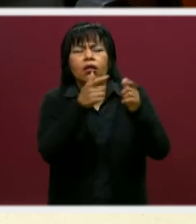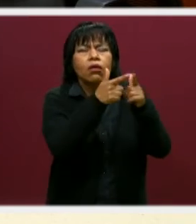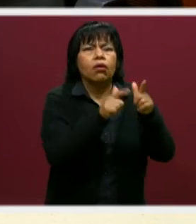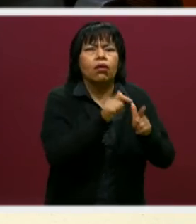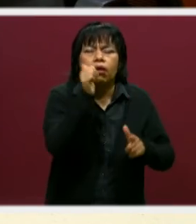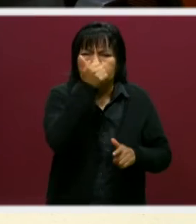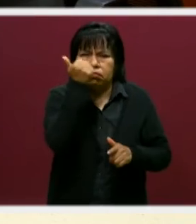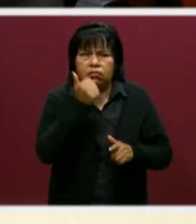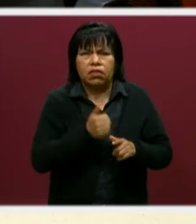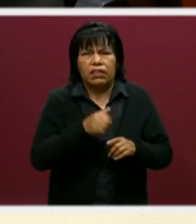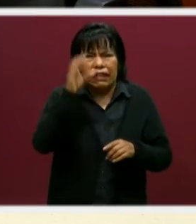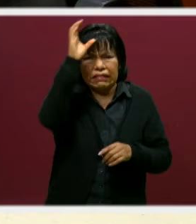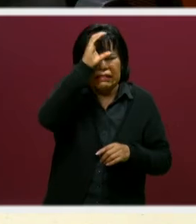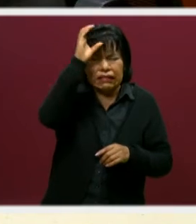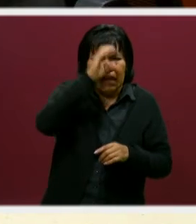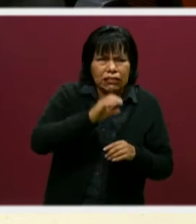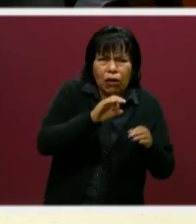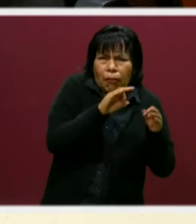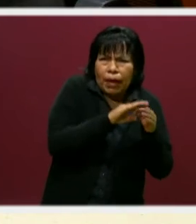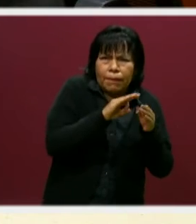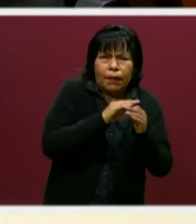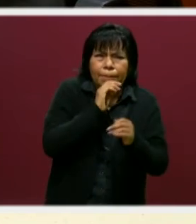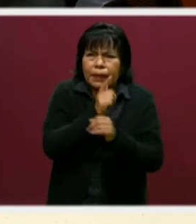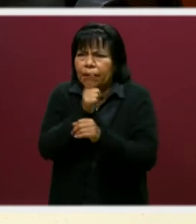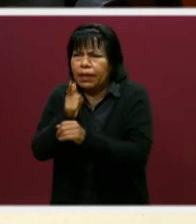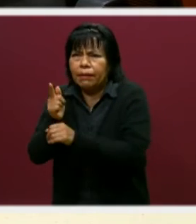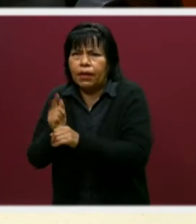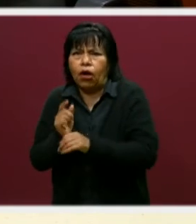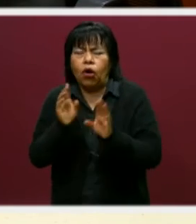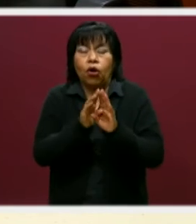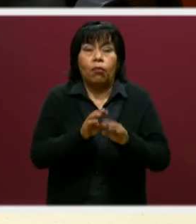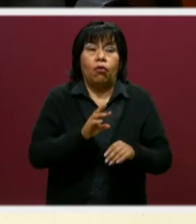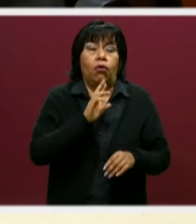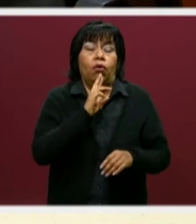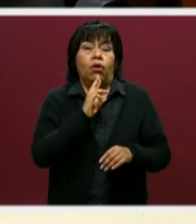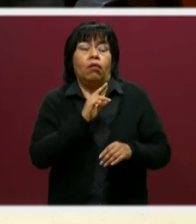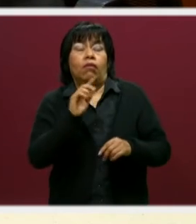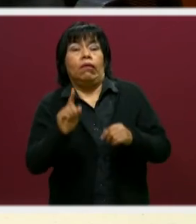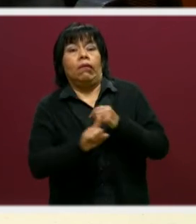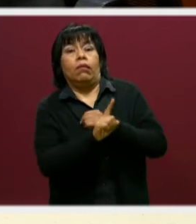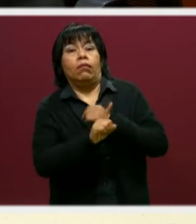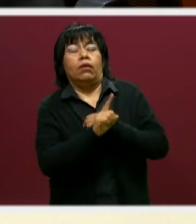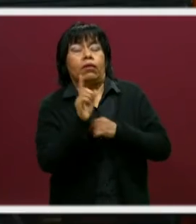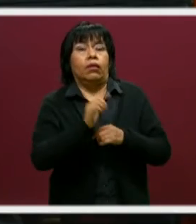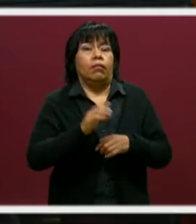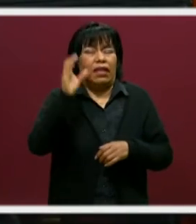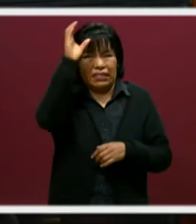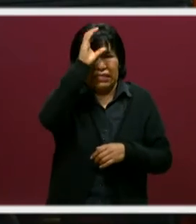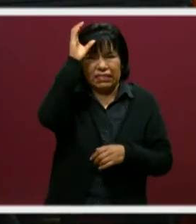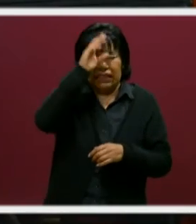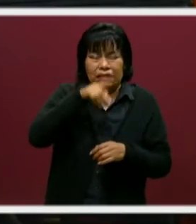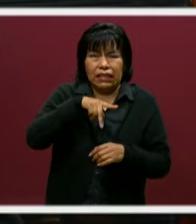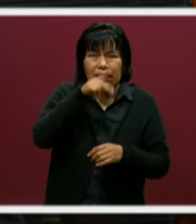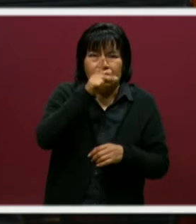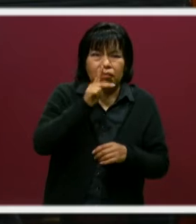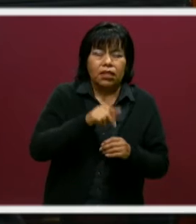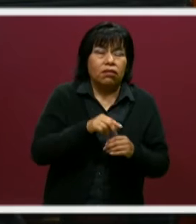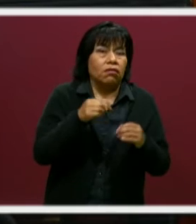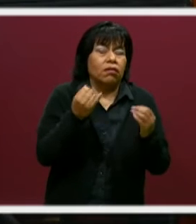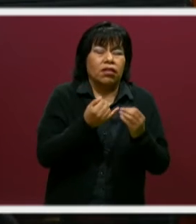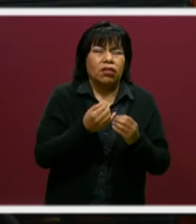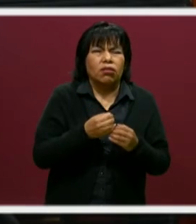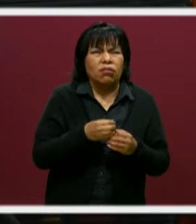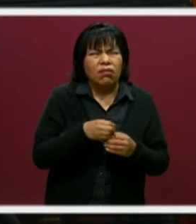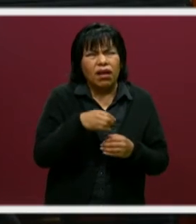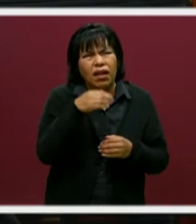que los van acercando a la ciencia con un enfoque de resolución de problemas usando la ciencia, pero también con una